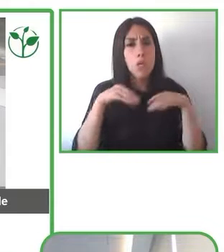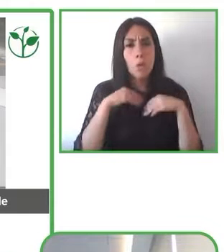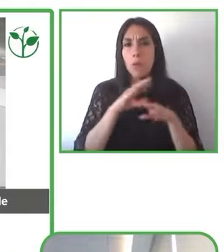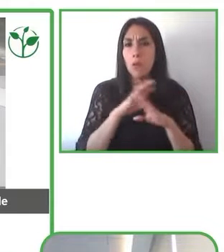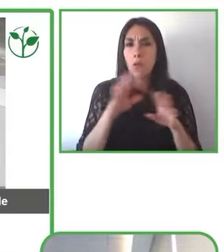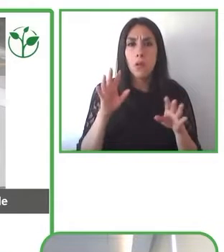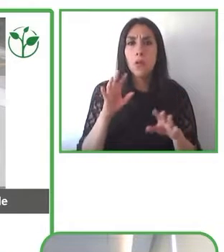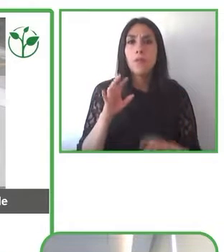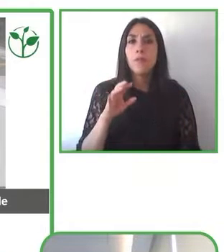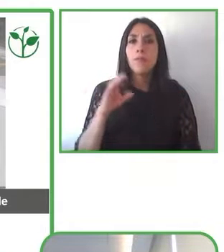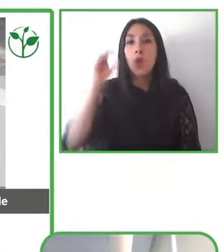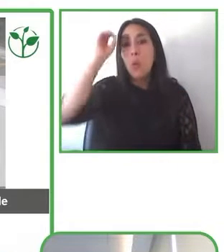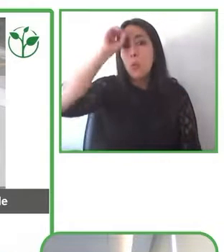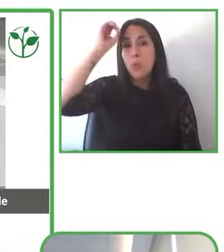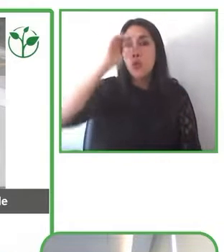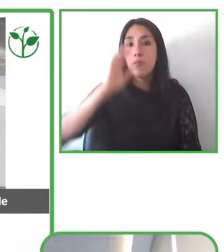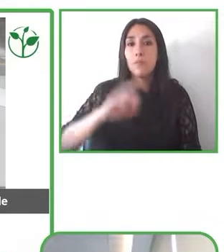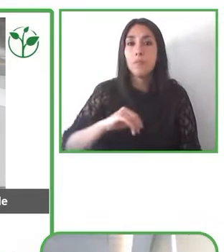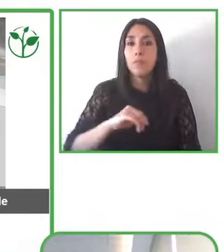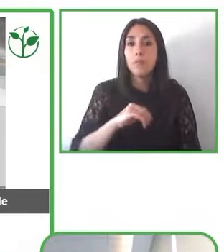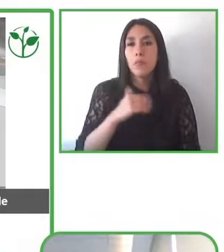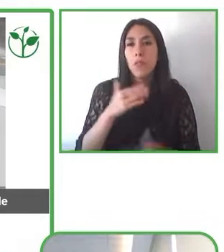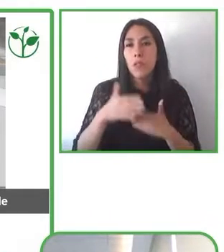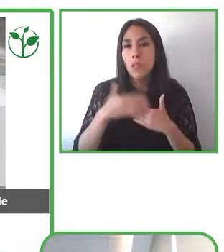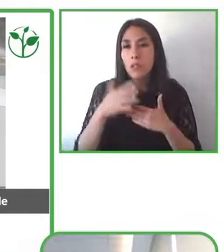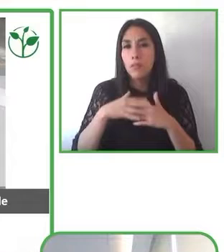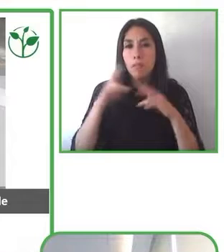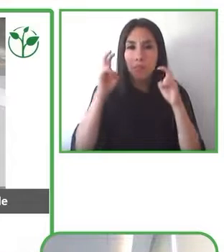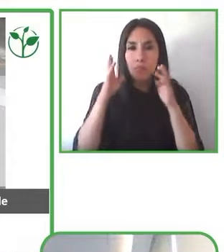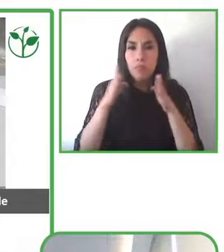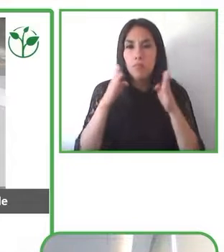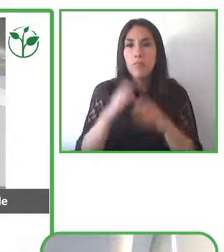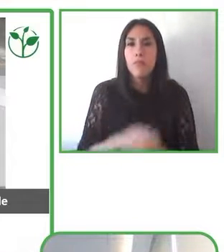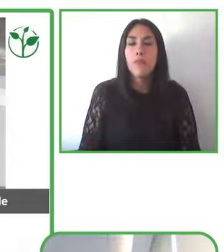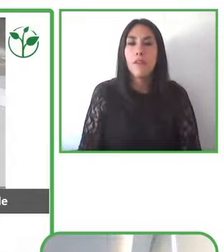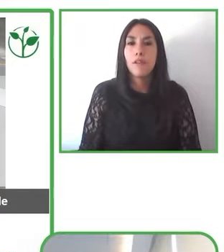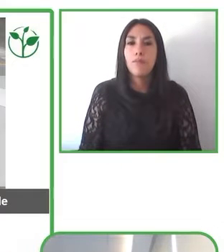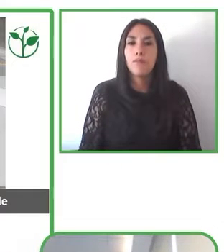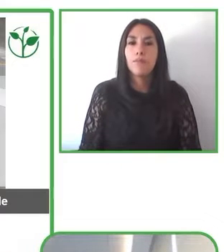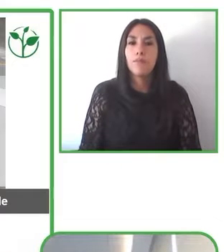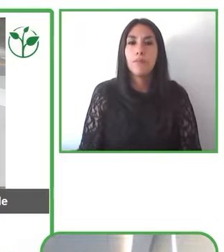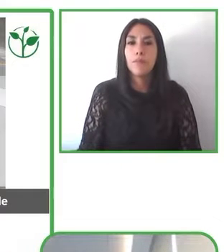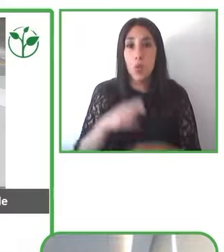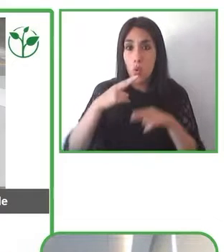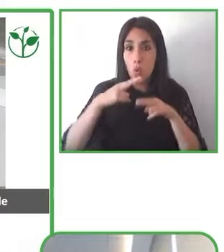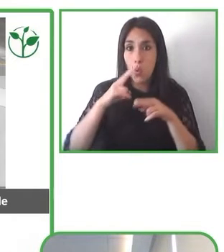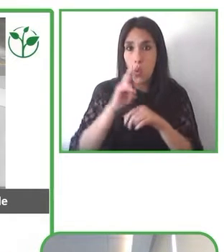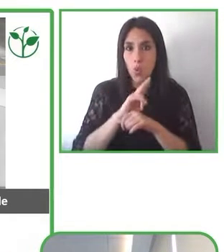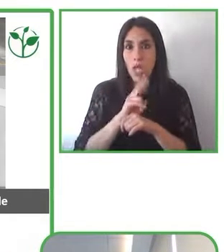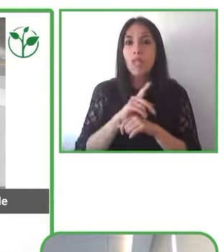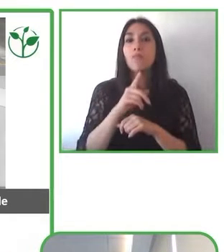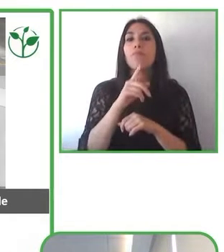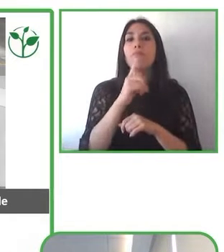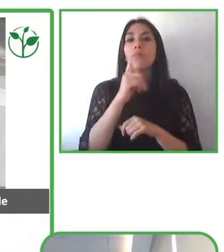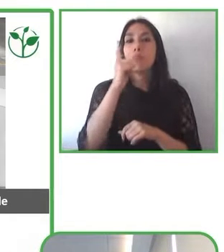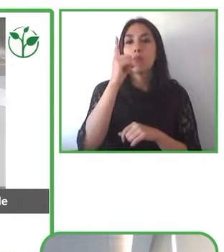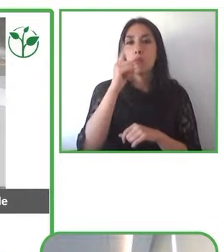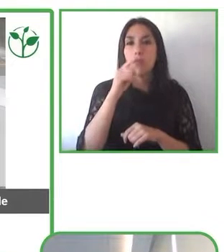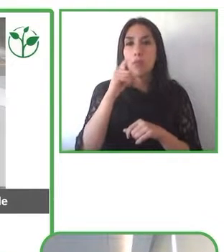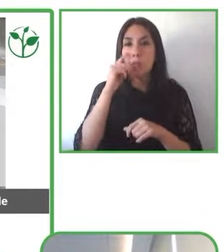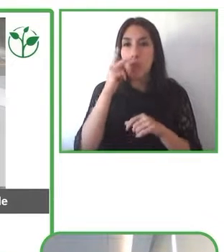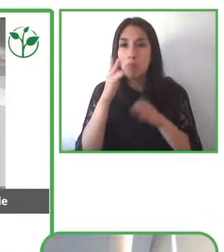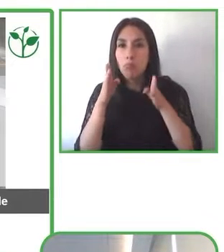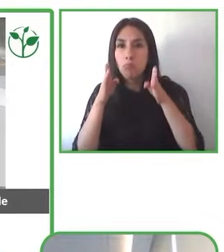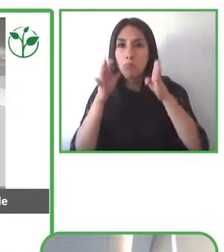que debe ser un espacio exclusivo de uso peatonal objetamos también algunos diseños que van apareciendo en